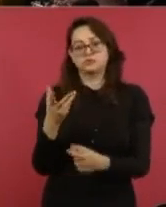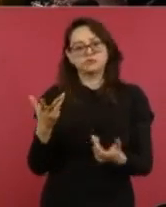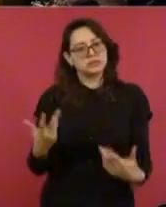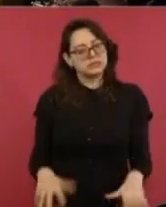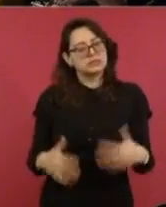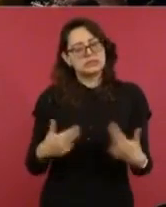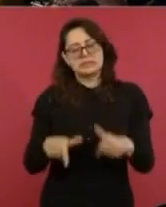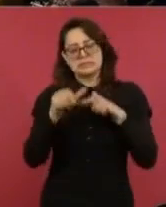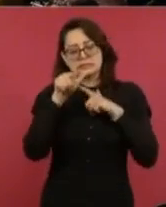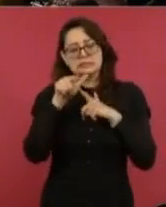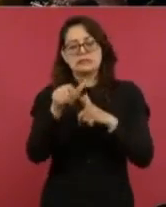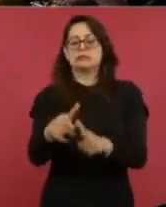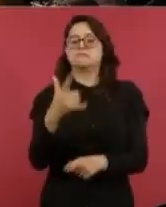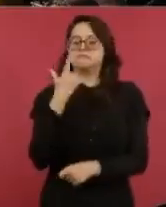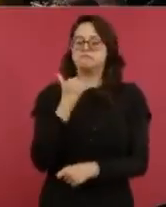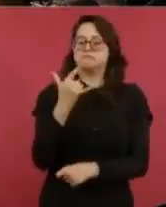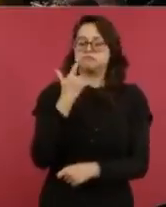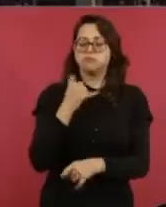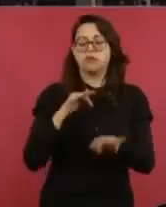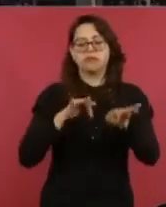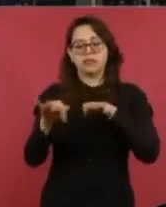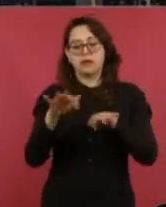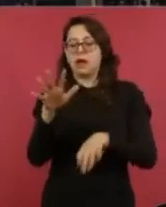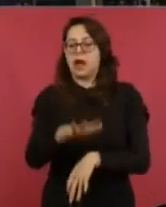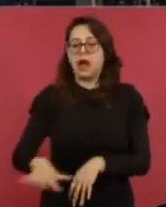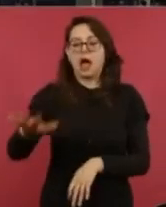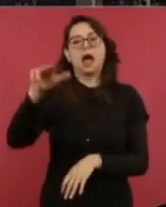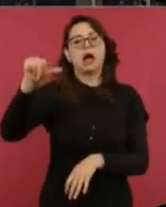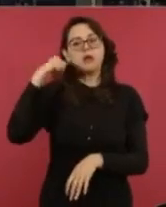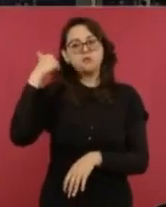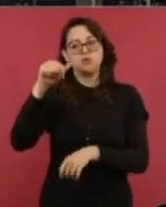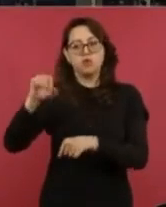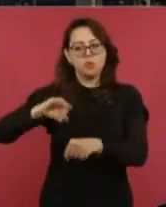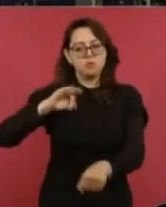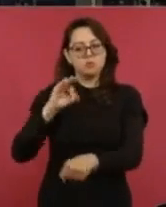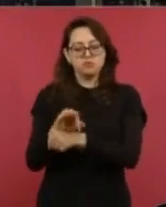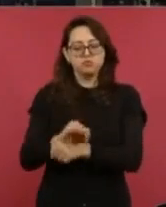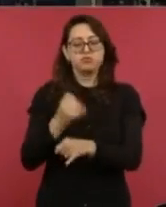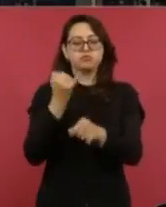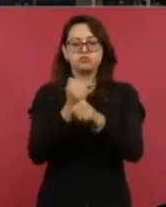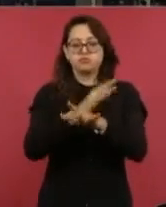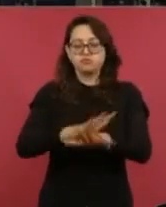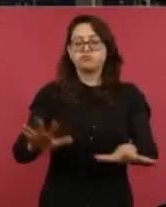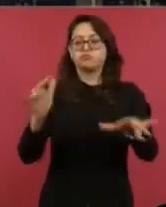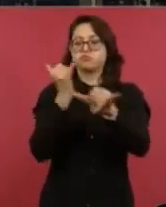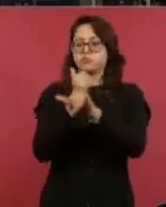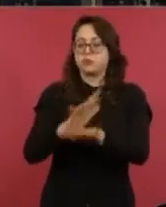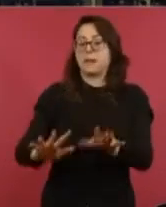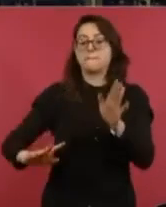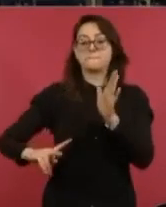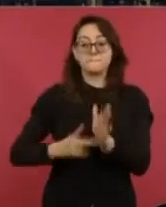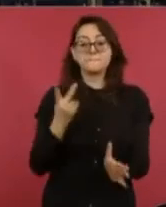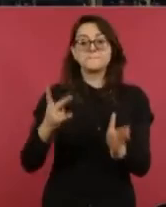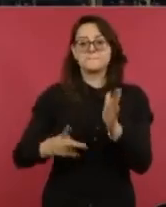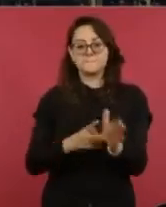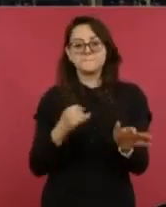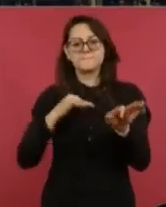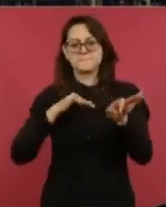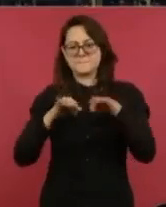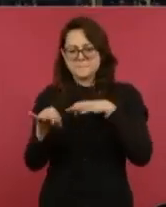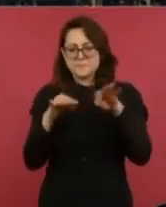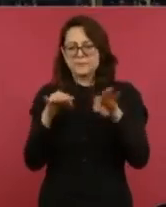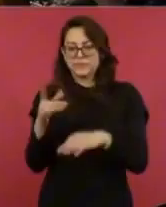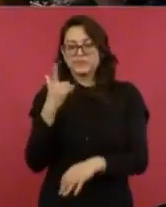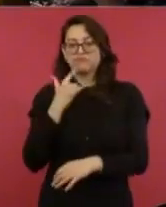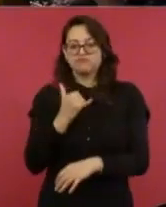hermoso puerto de Acapulco, informando en todo momento a la ciudadanía y pues trabajando sin descanso hasta